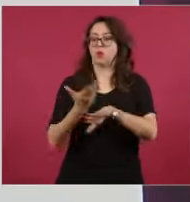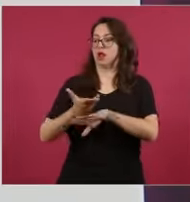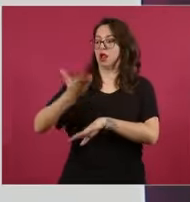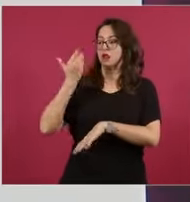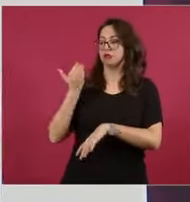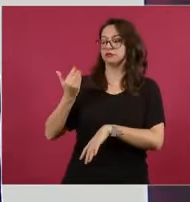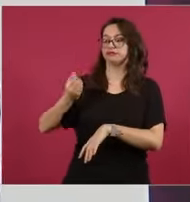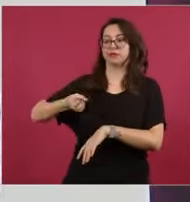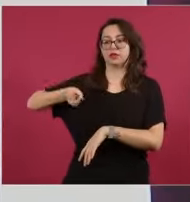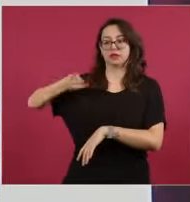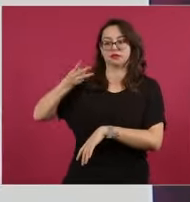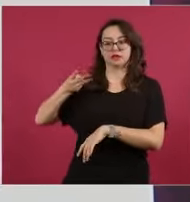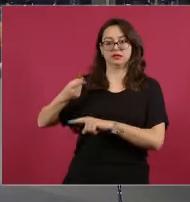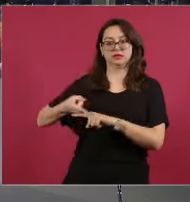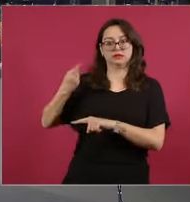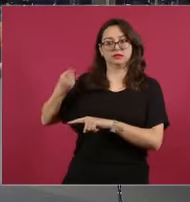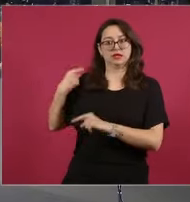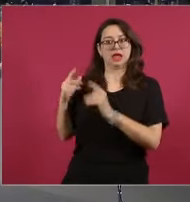de manera pacífica.